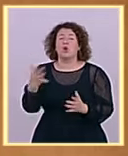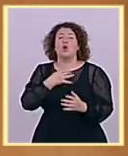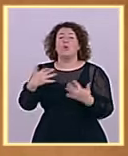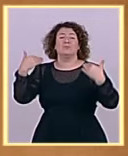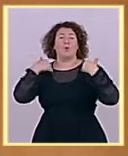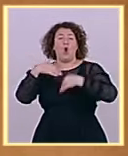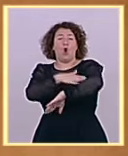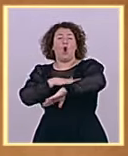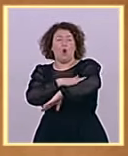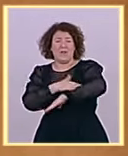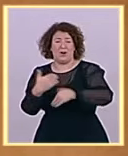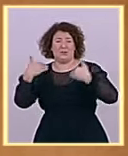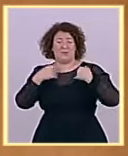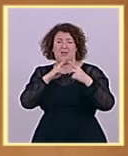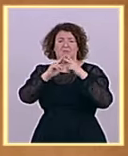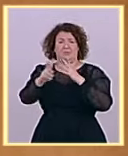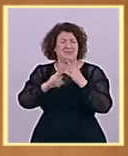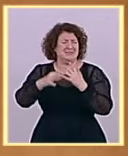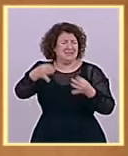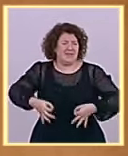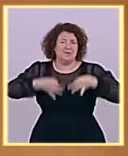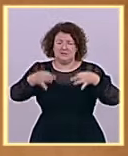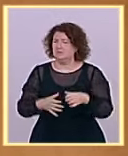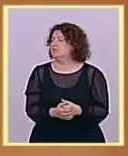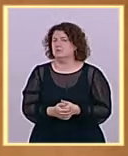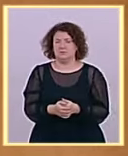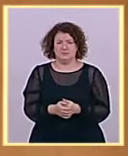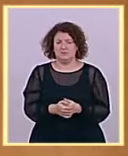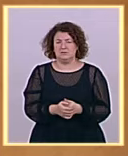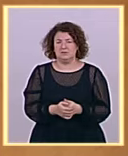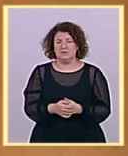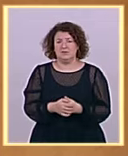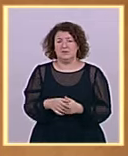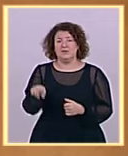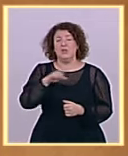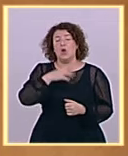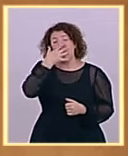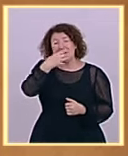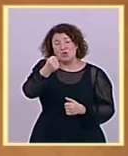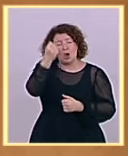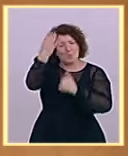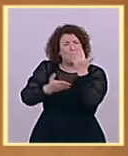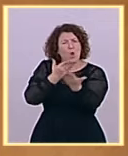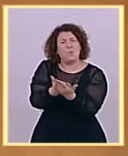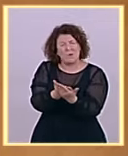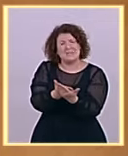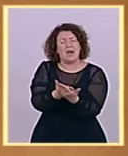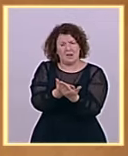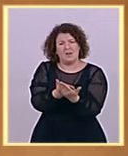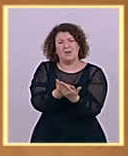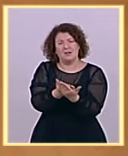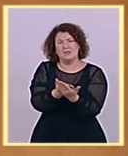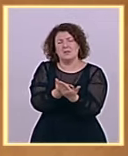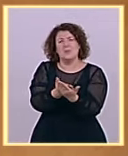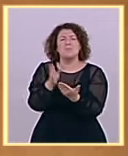despenaliza en la propuesta del Partido Socialista ninguna forma de malversación. Es más, señor Feijó, el